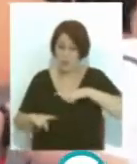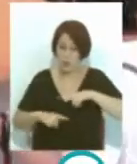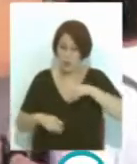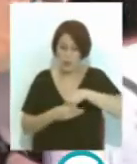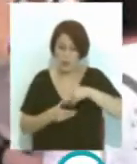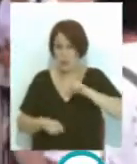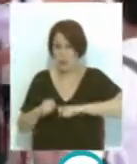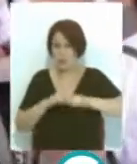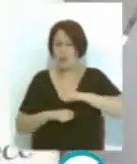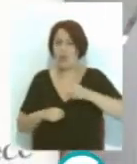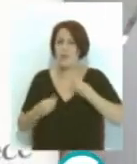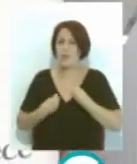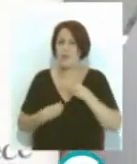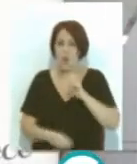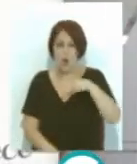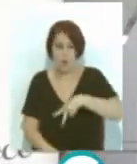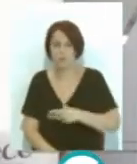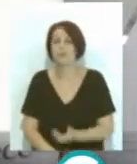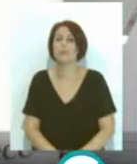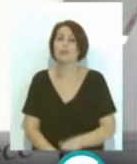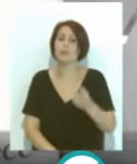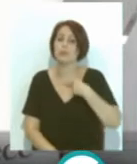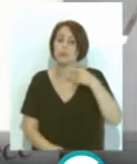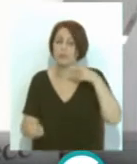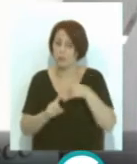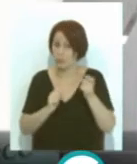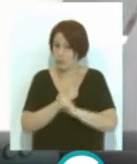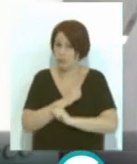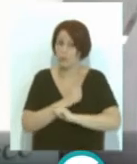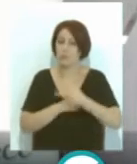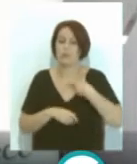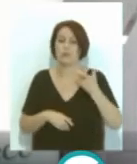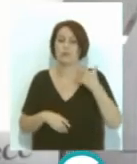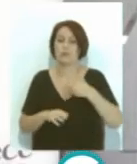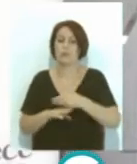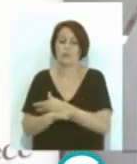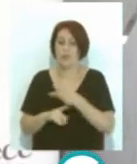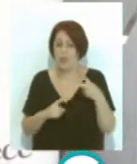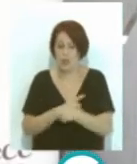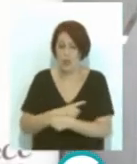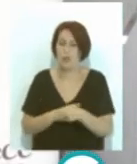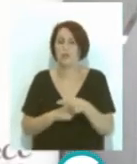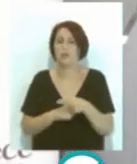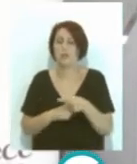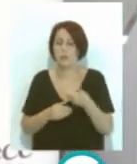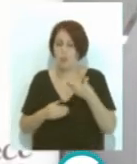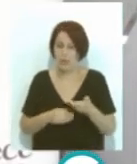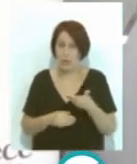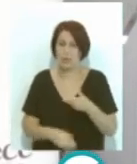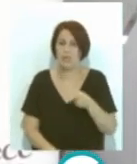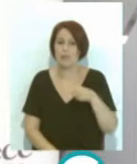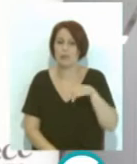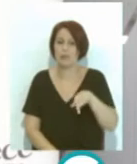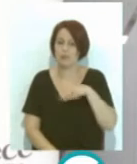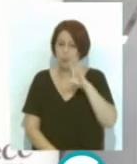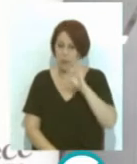Asociación VidaOn. Dentro de nuestros objetivos estratégicos, nuestra línea de prevención, es importante incidir en aquellos factores de